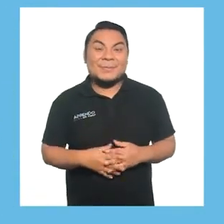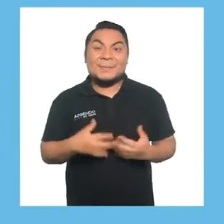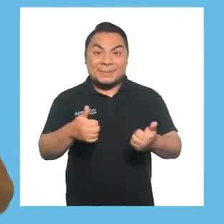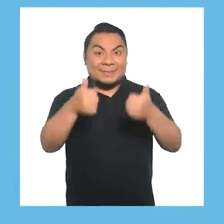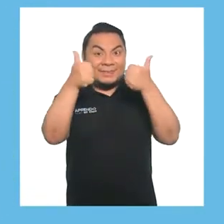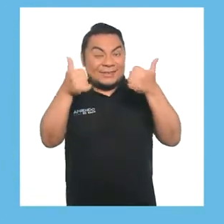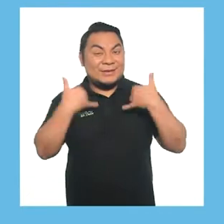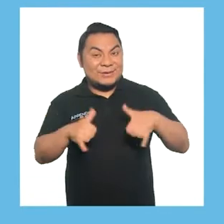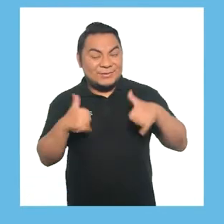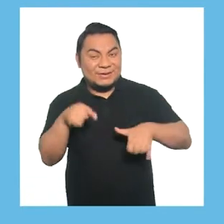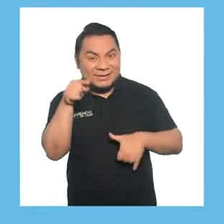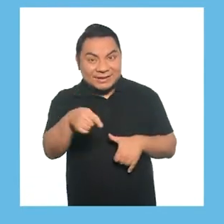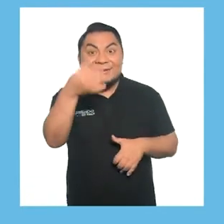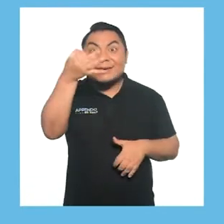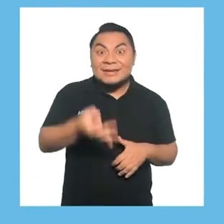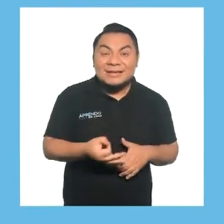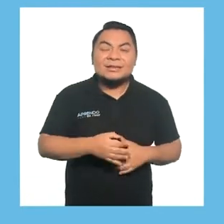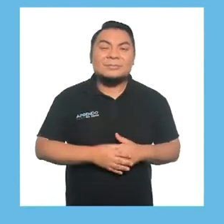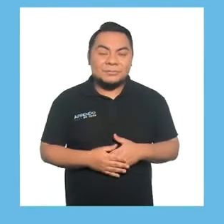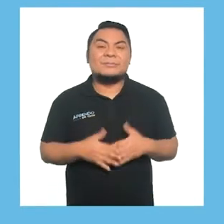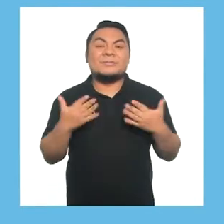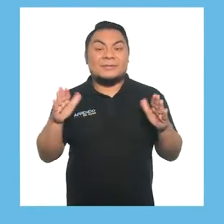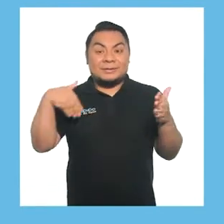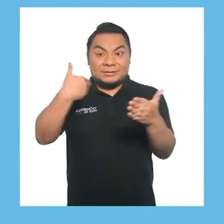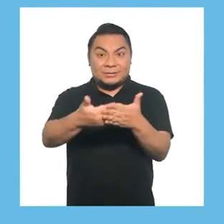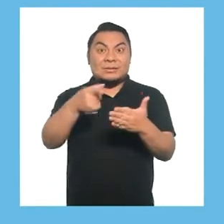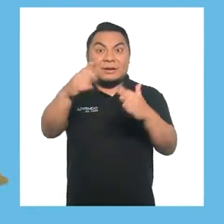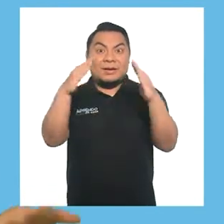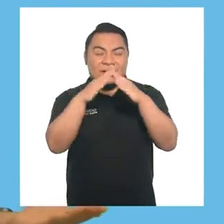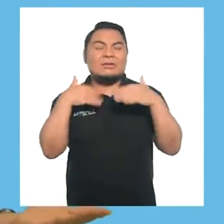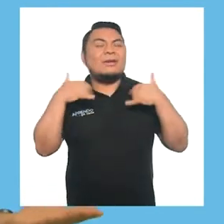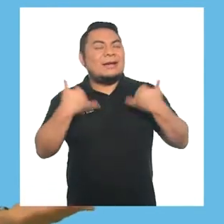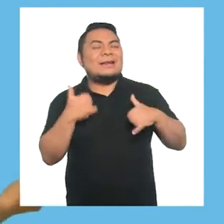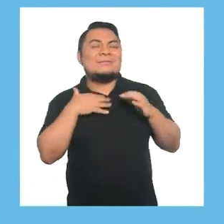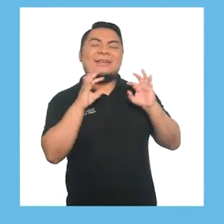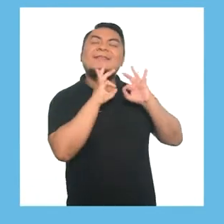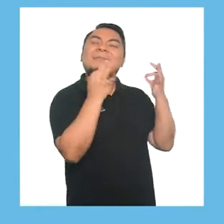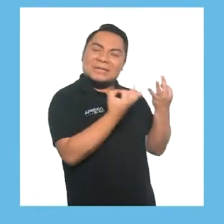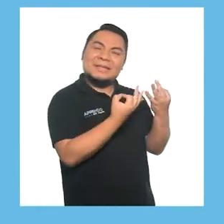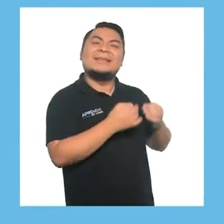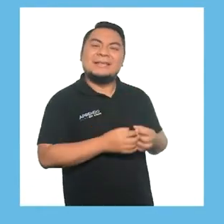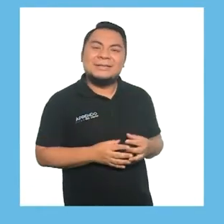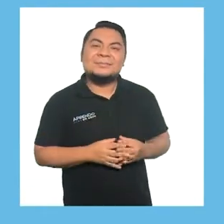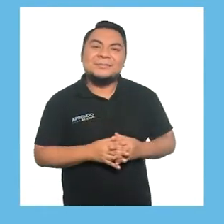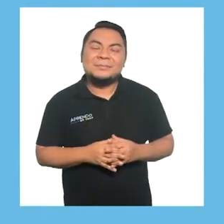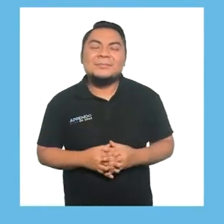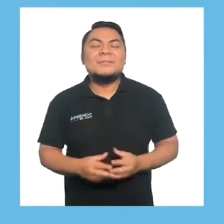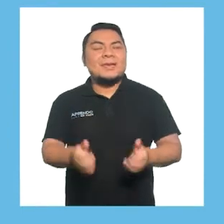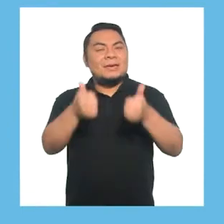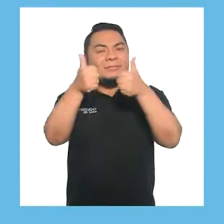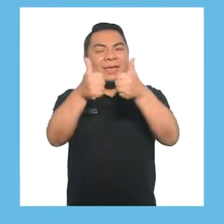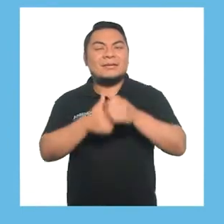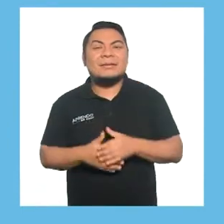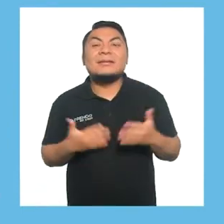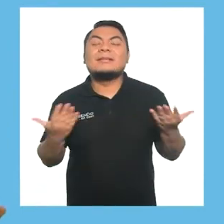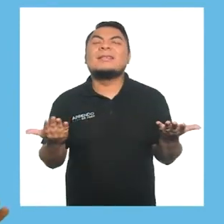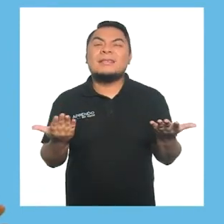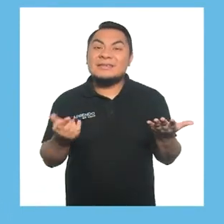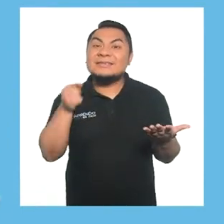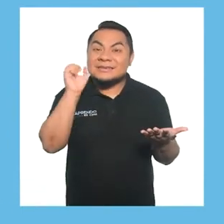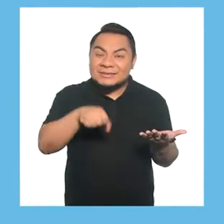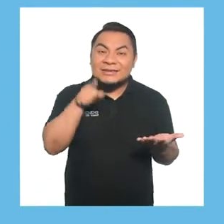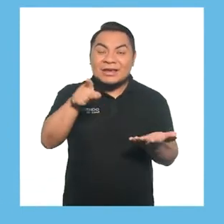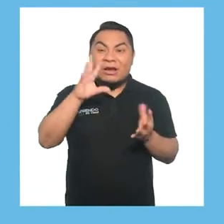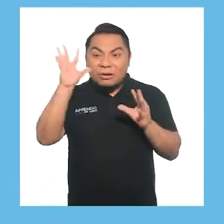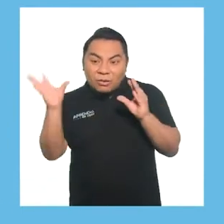¡Qué genial este juego! ¿Cierto? Llegando a casa lo jugaré con mi familia. Bien, ¿qué les